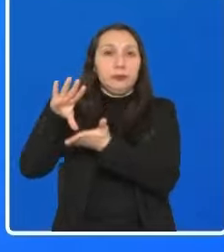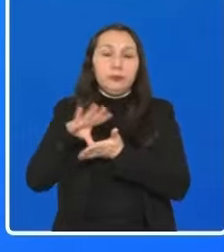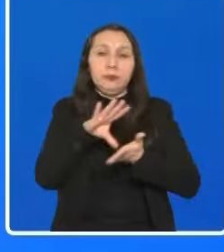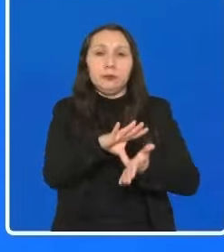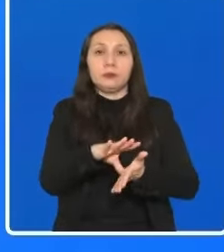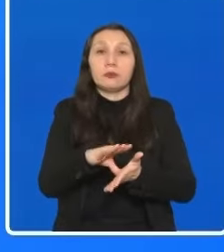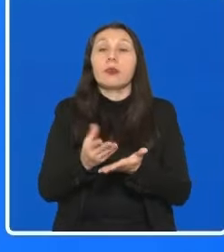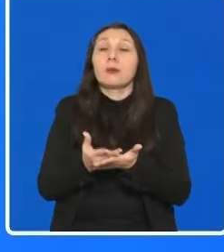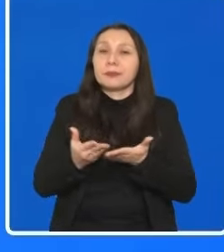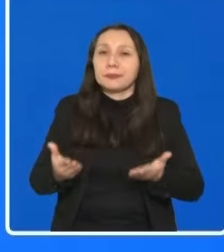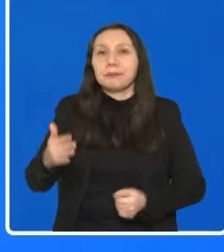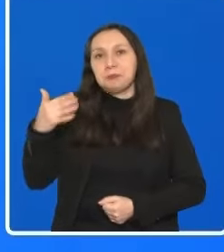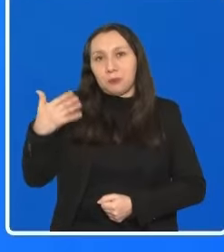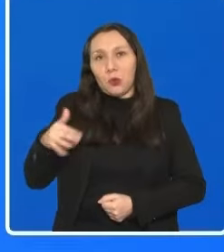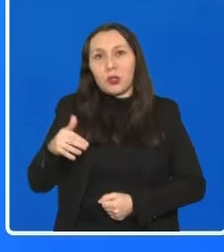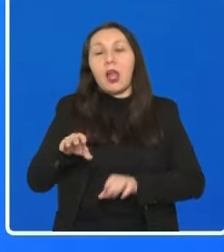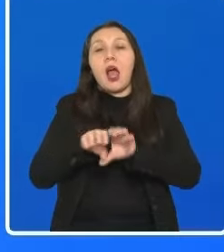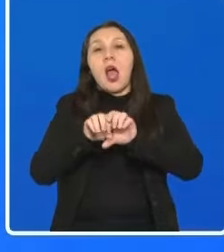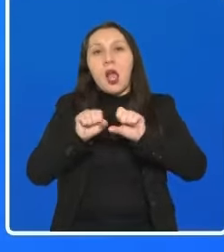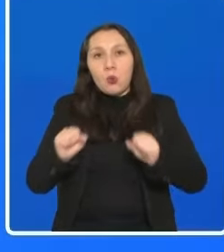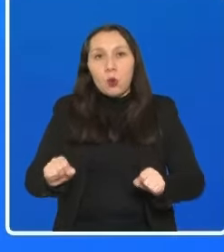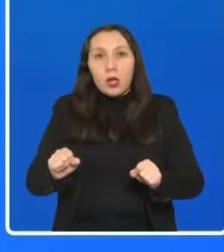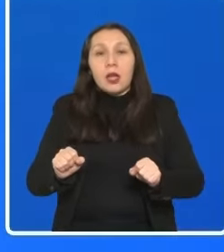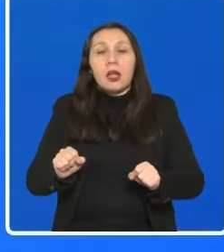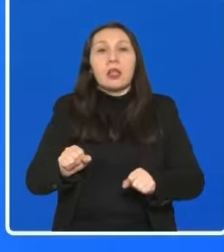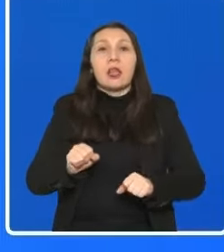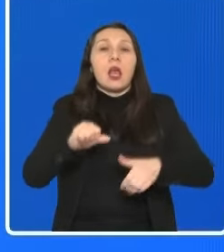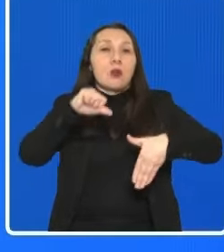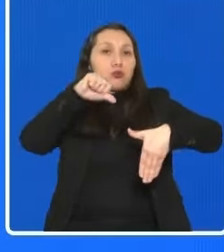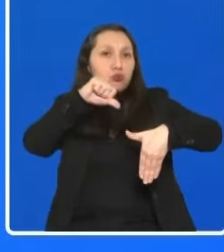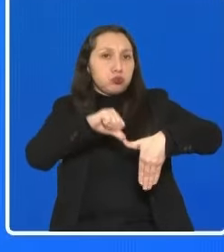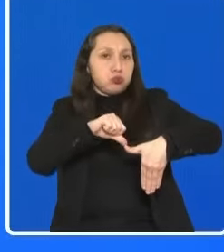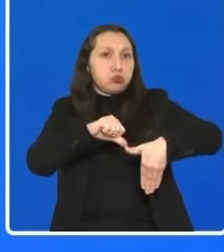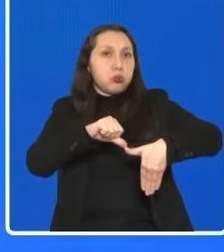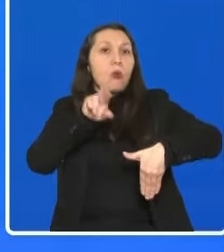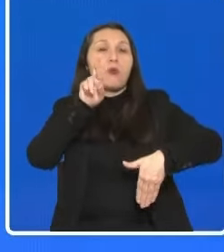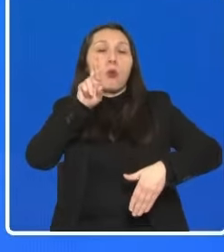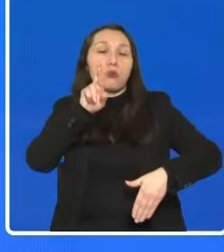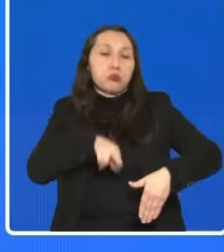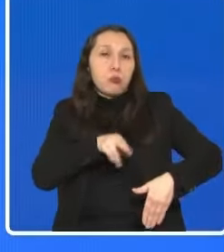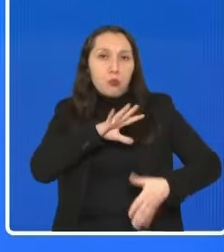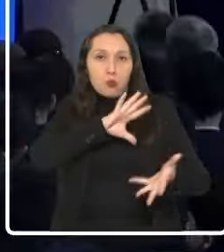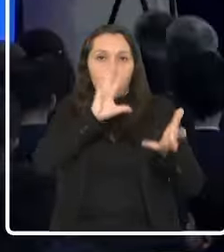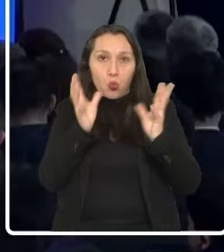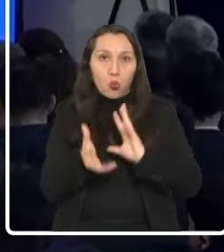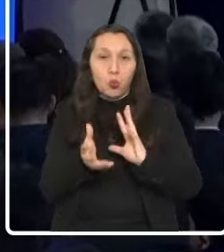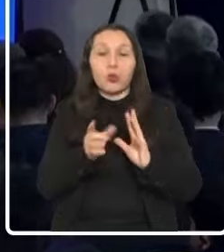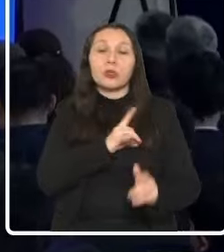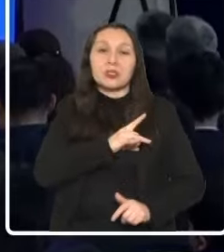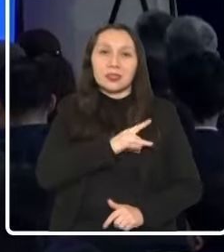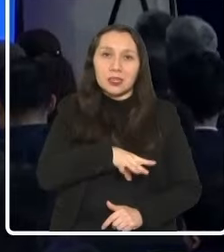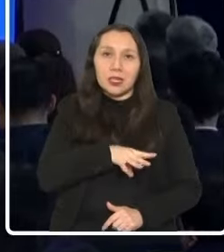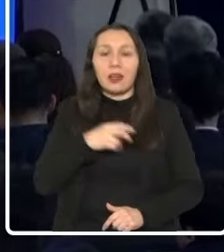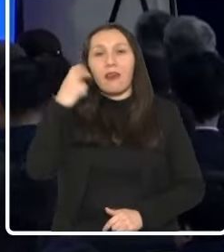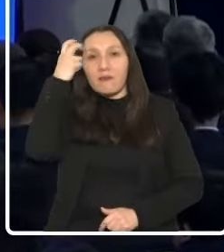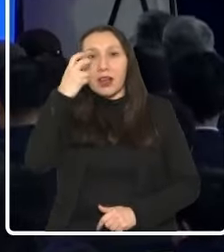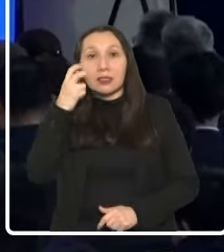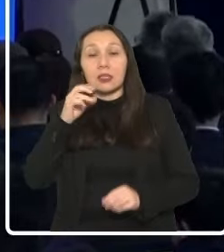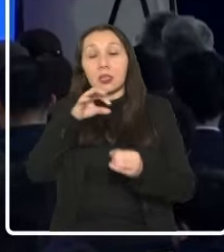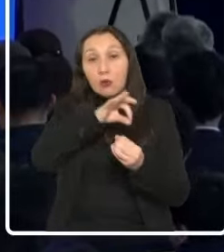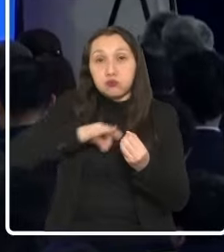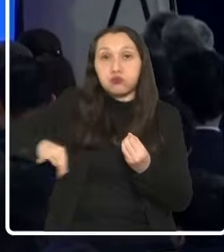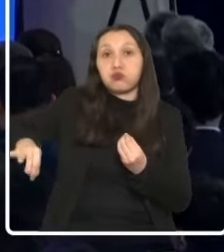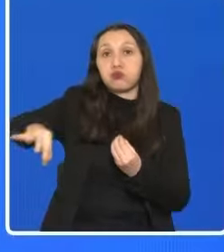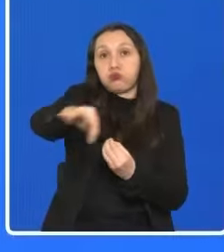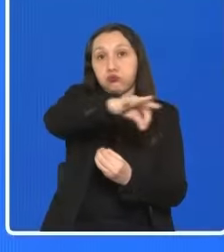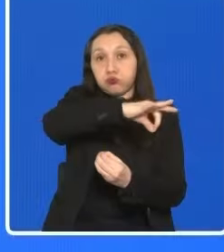Por eso es importante este acuerdo desde el sur del mundo, desde Chile y Brasil. Los satélites